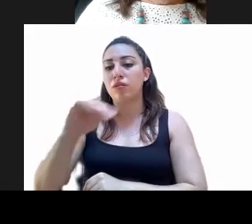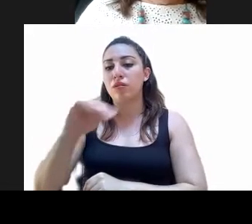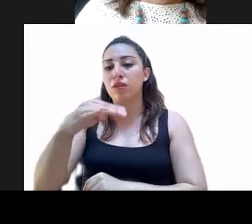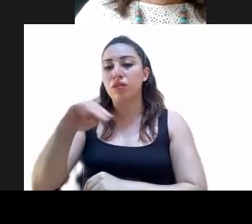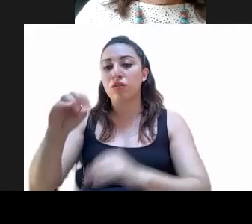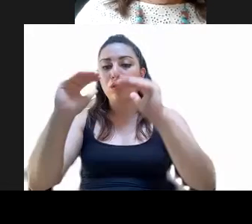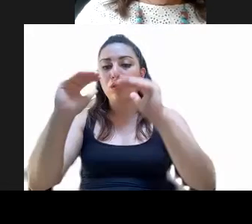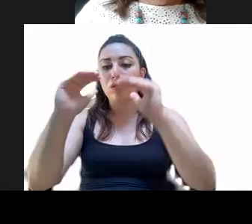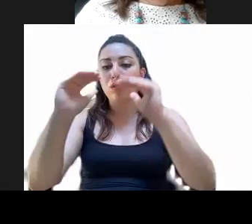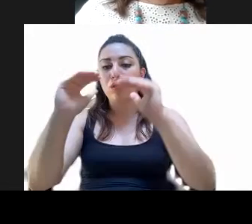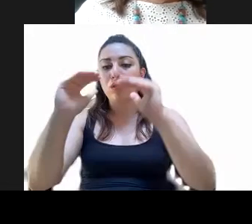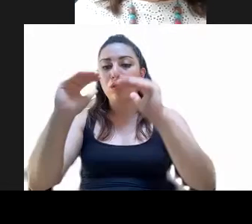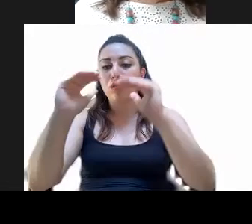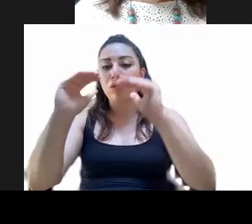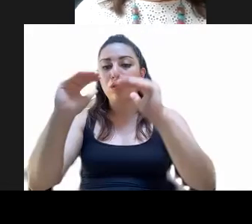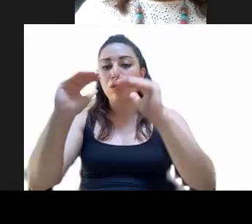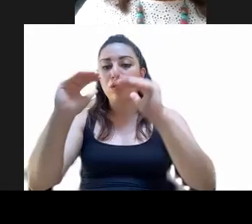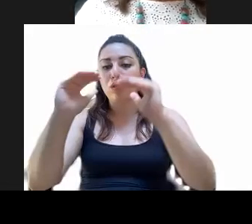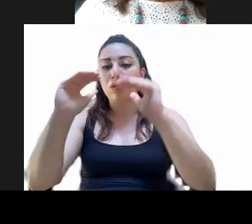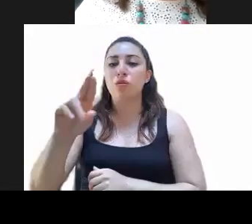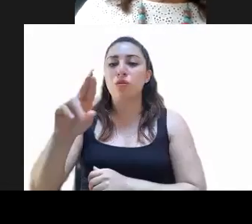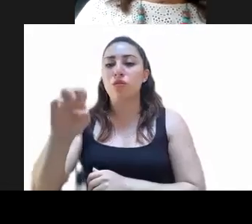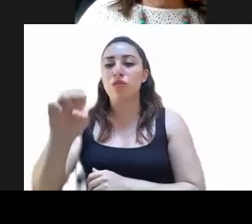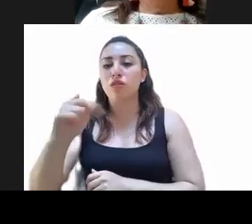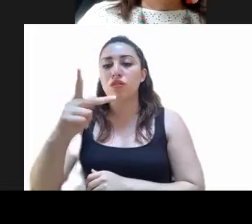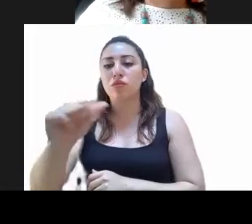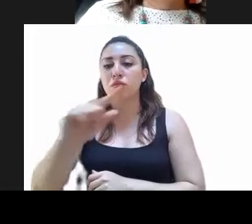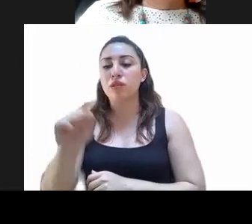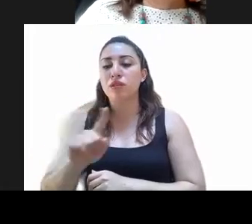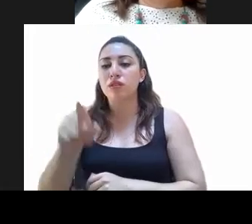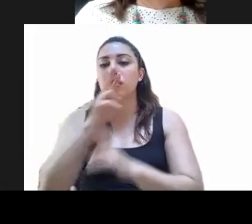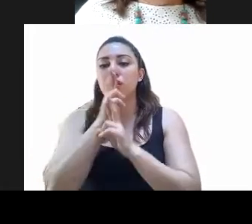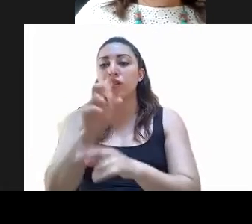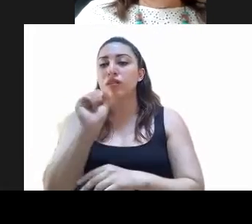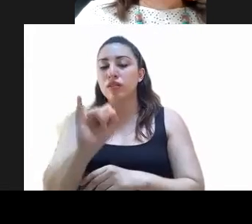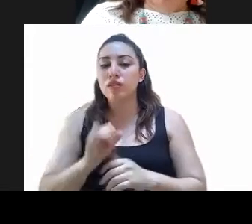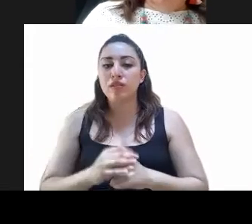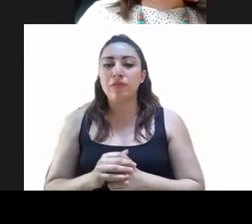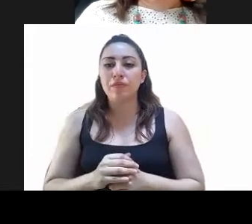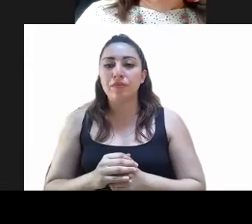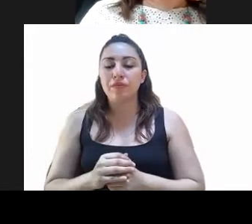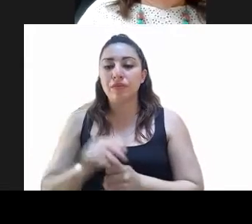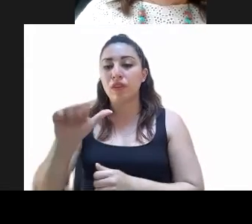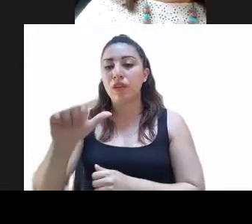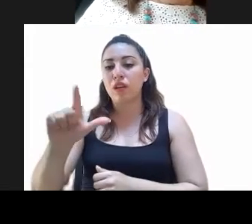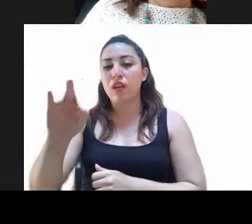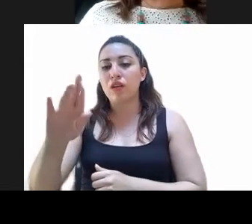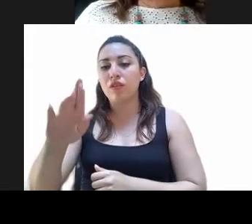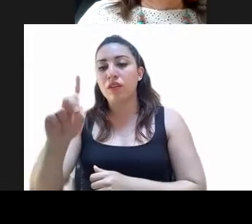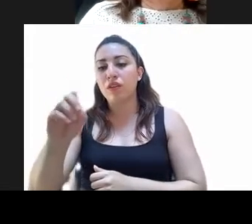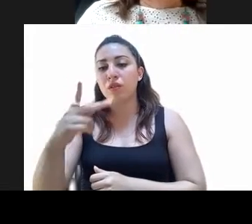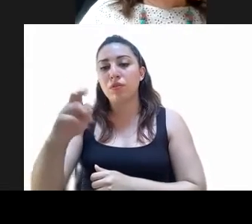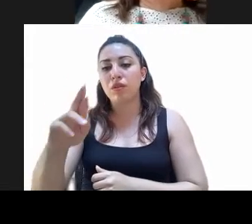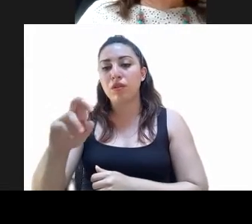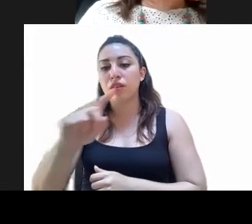Guerrero Maya, favor. María Lourdes Paz Reyes. A favor, Lourdes Paz. Alfredo Pérez Paredes. Pérez